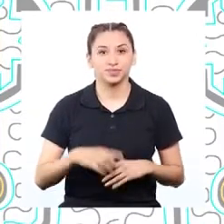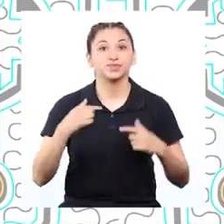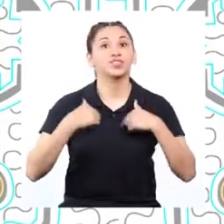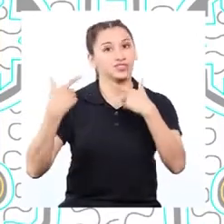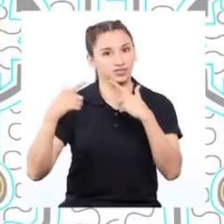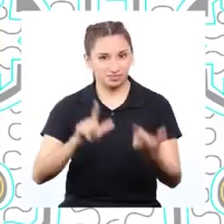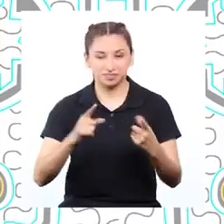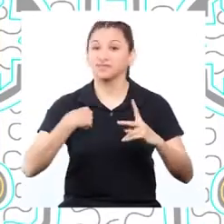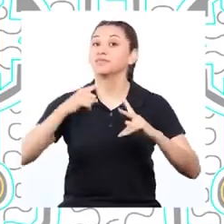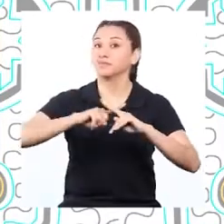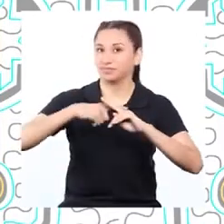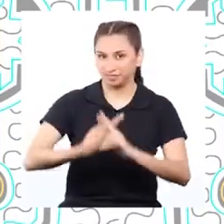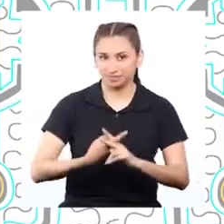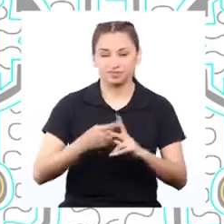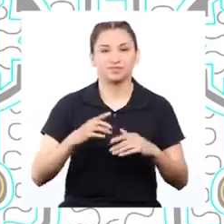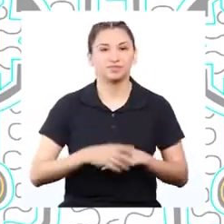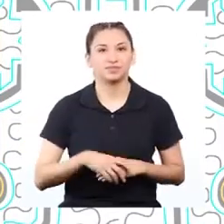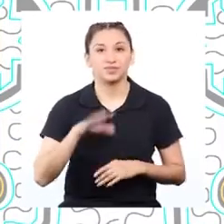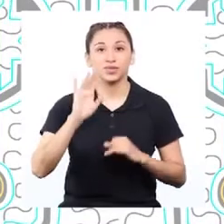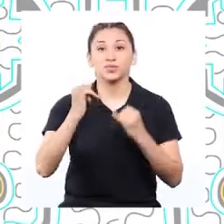¡Estoy lista para empezar!